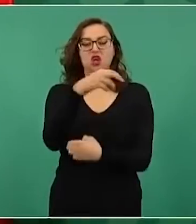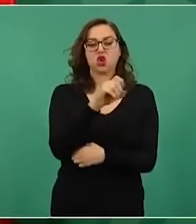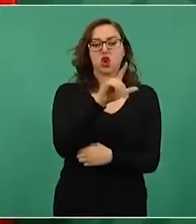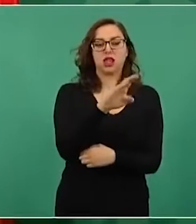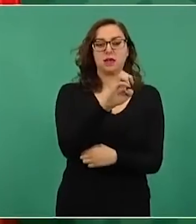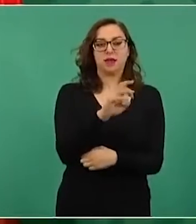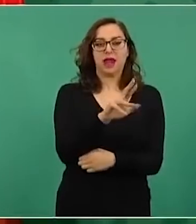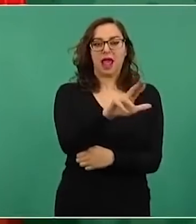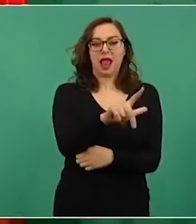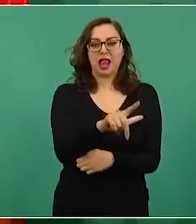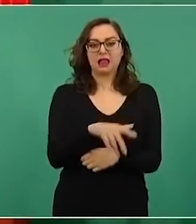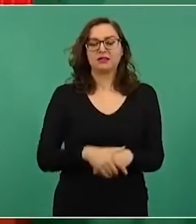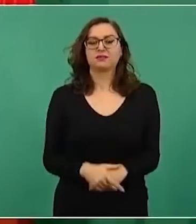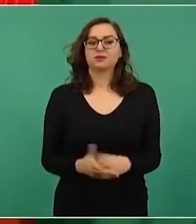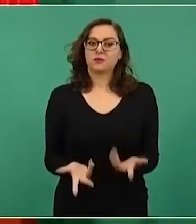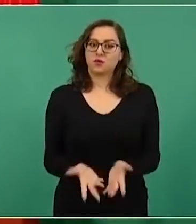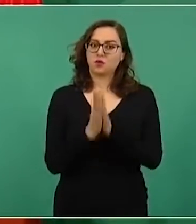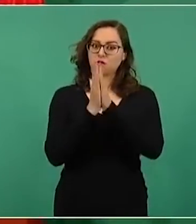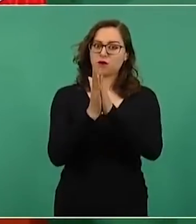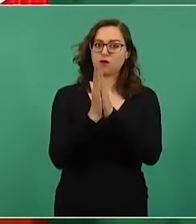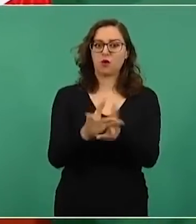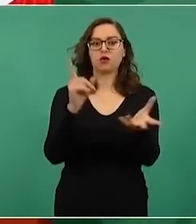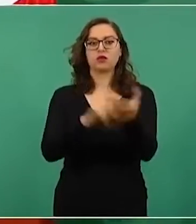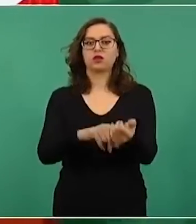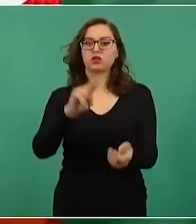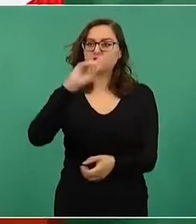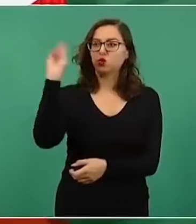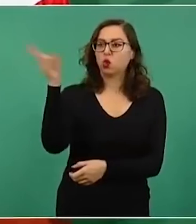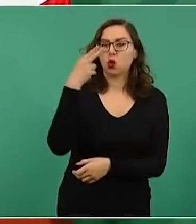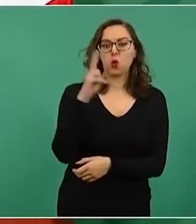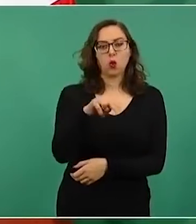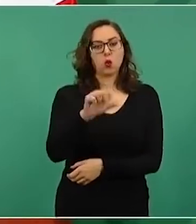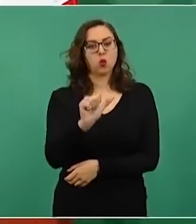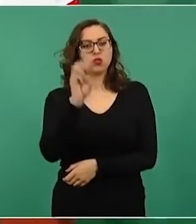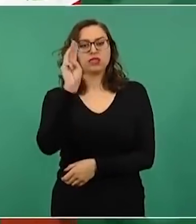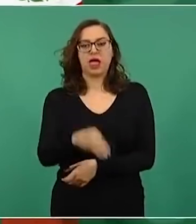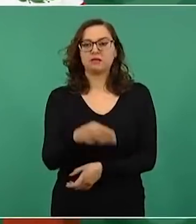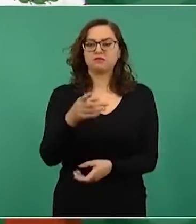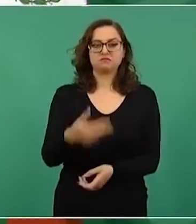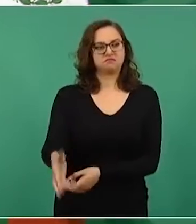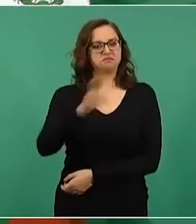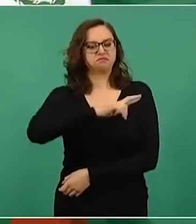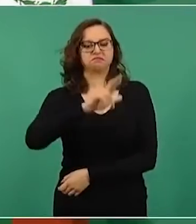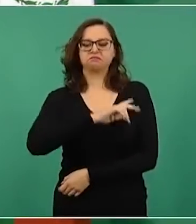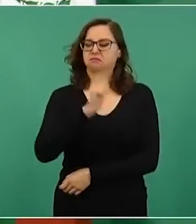cobrar cuotas en la UNAM, la privatización de la educación.